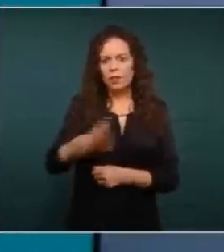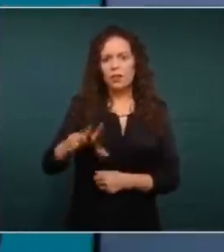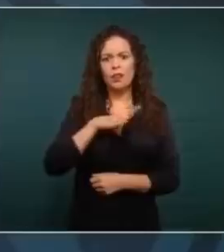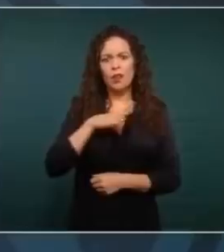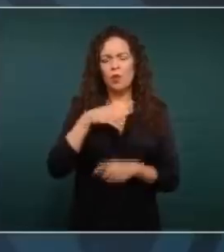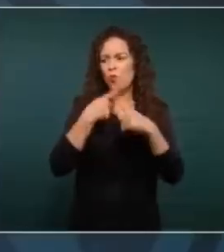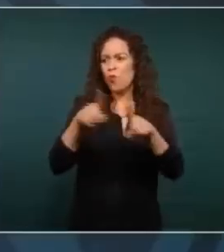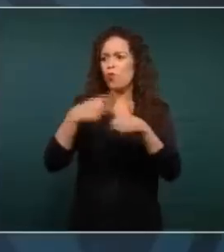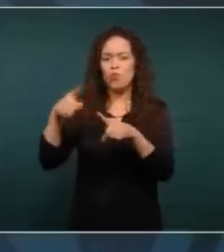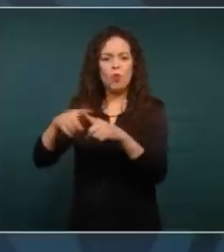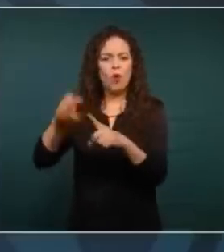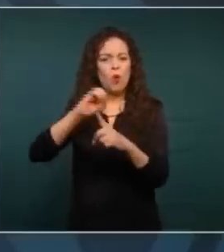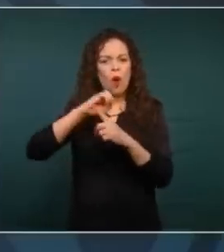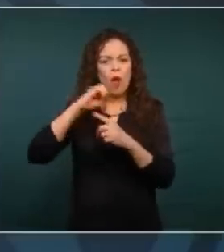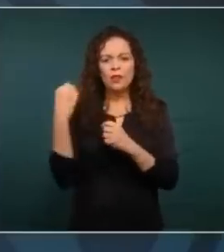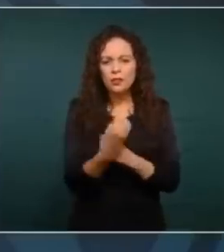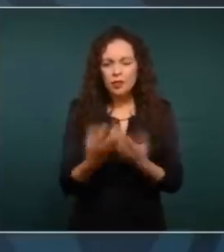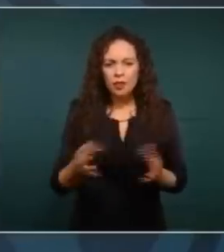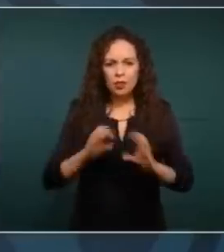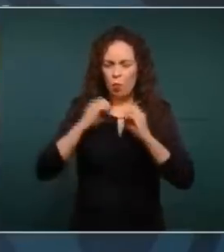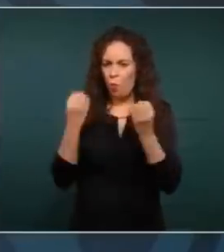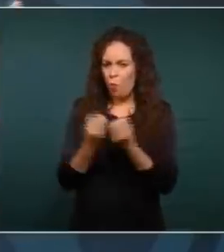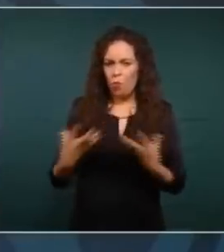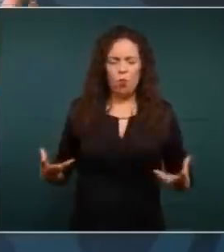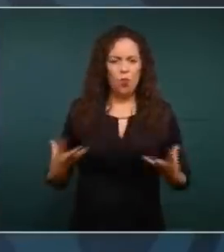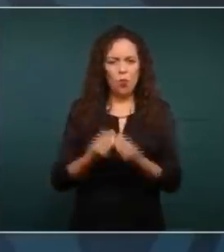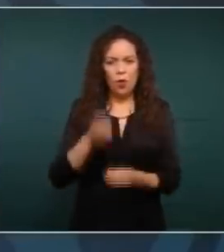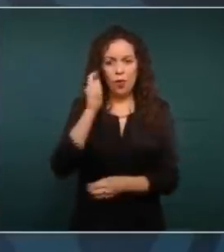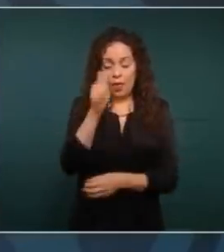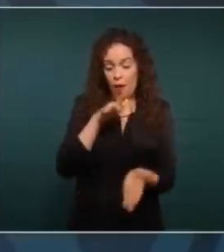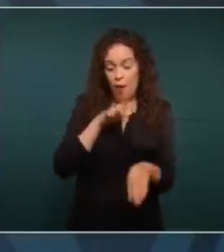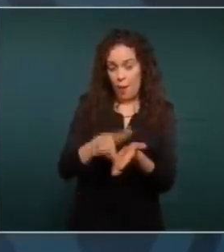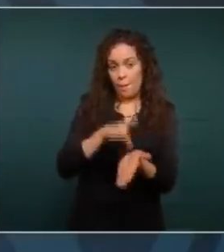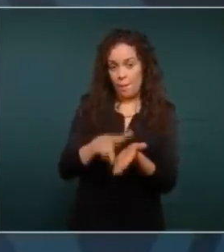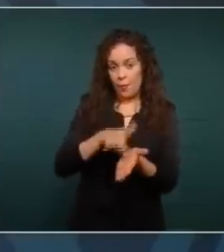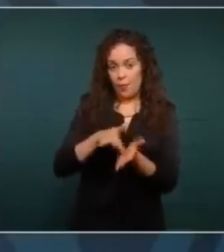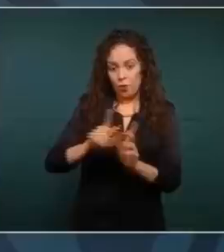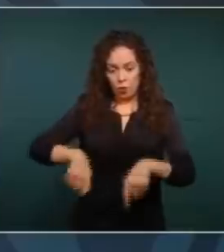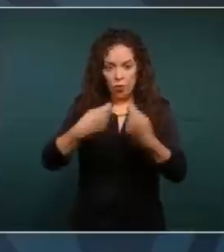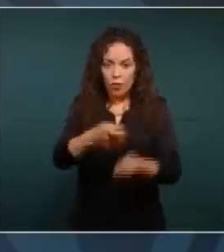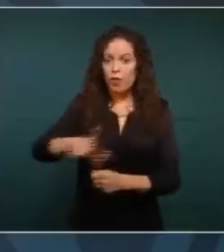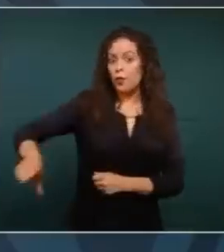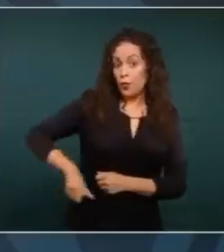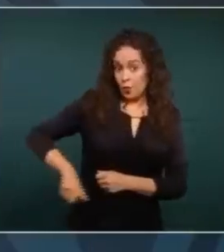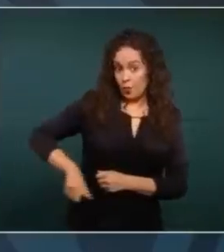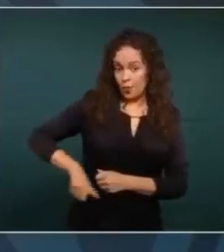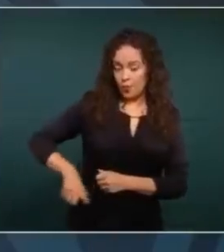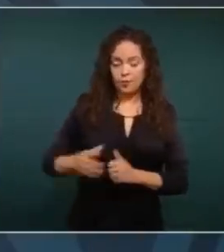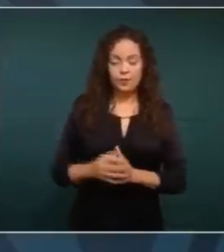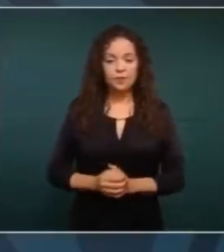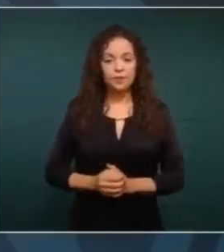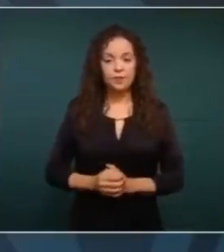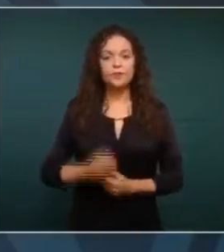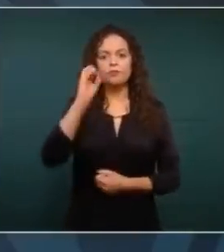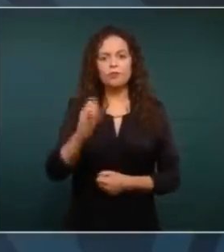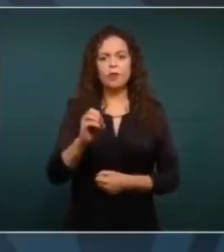que recibían apoyo del gobierno o apoyo de